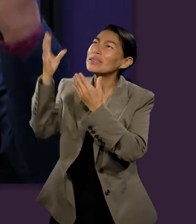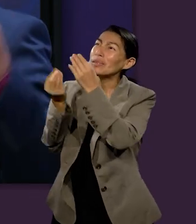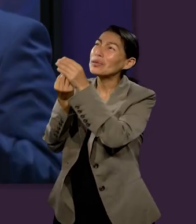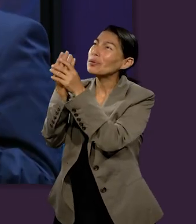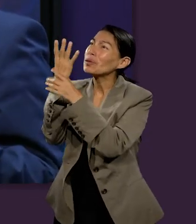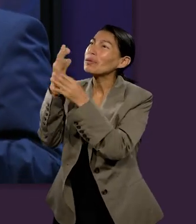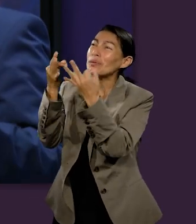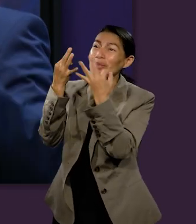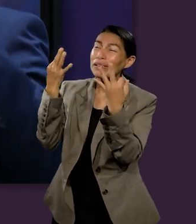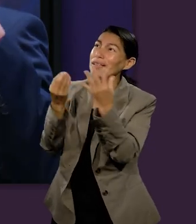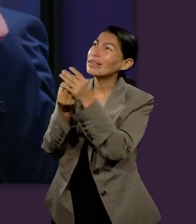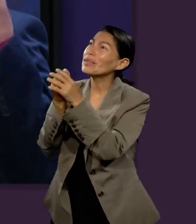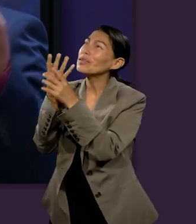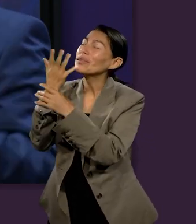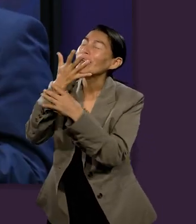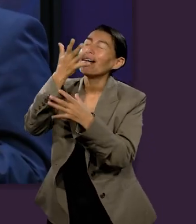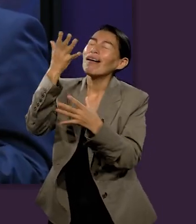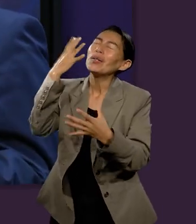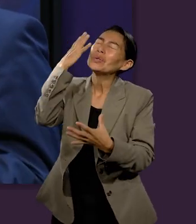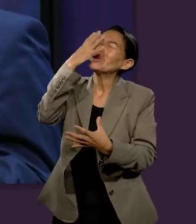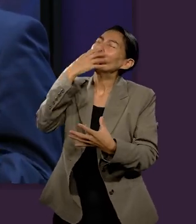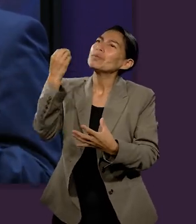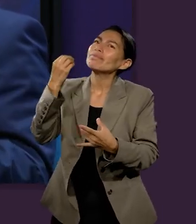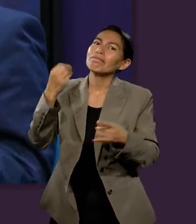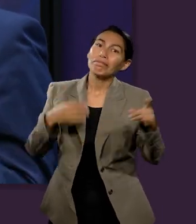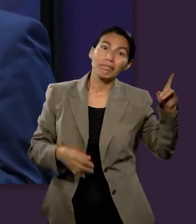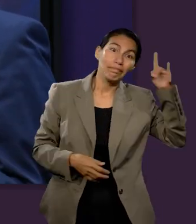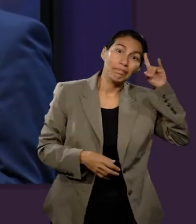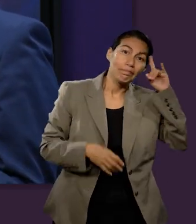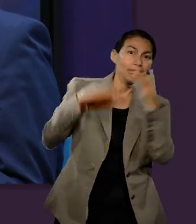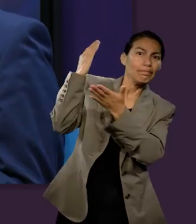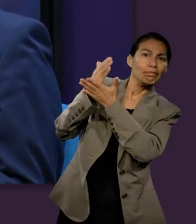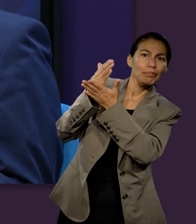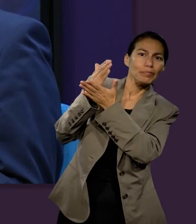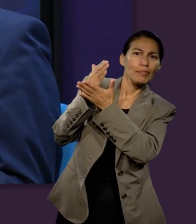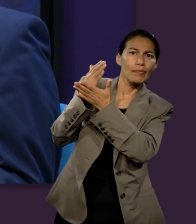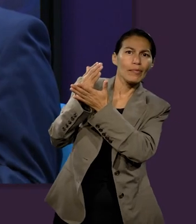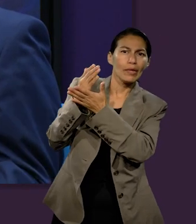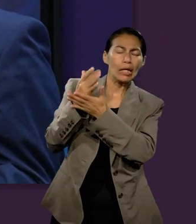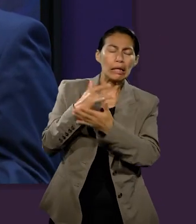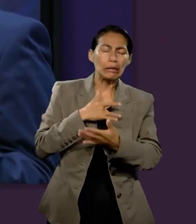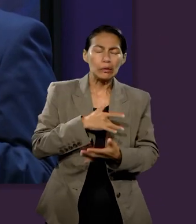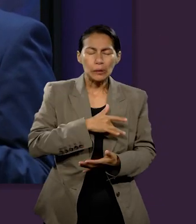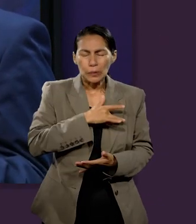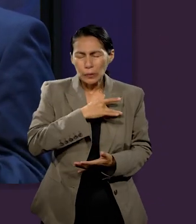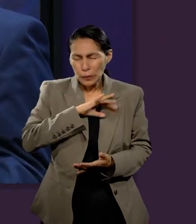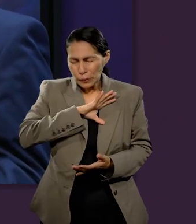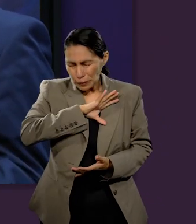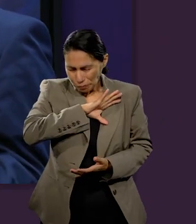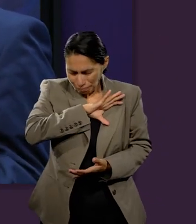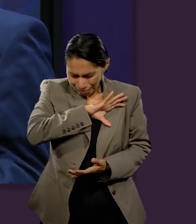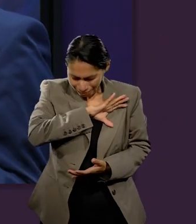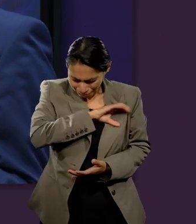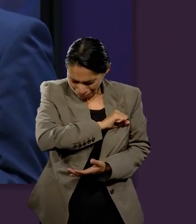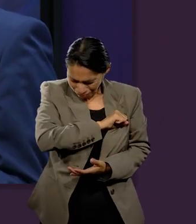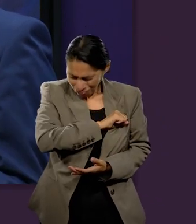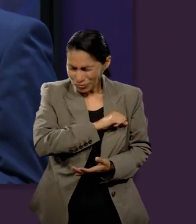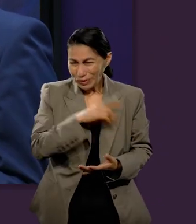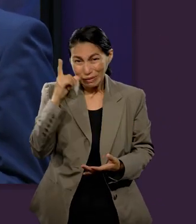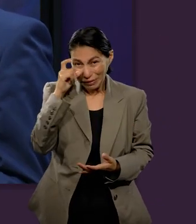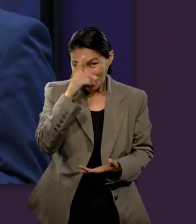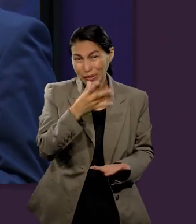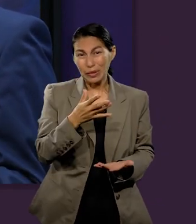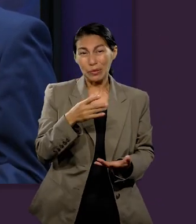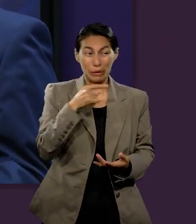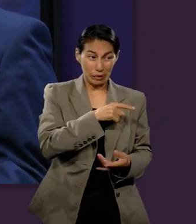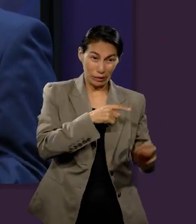hacia un Dios, hacia una tierra nueva, hacia las promesas de Dios. Y es algo que me duele profundamente en